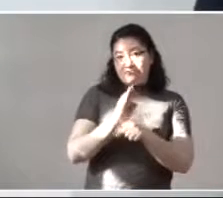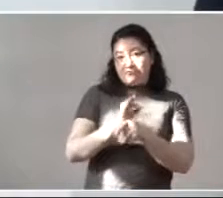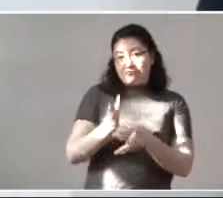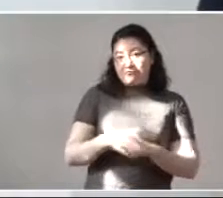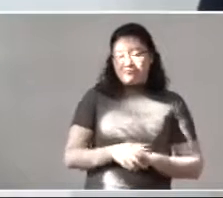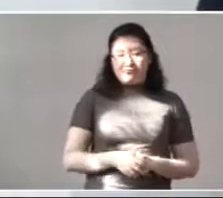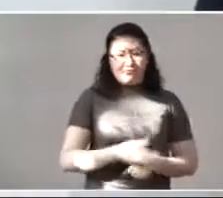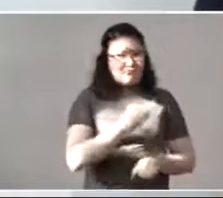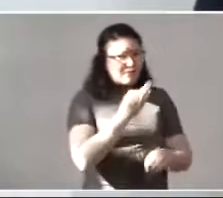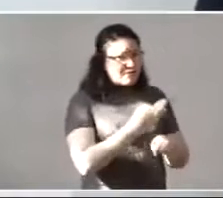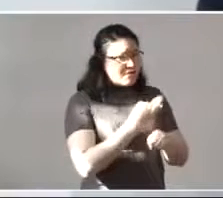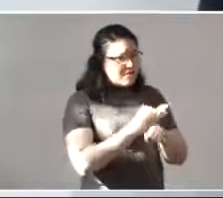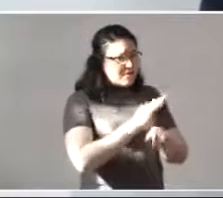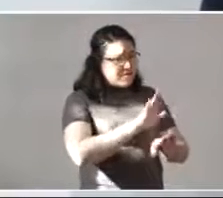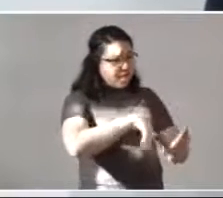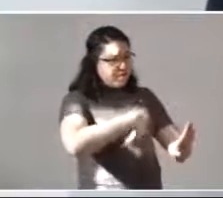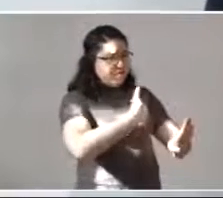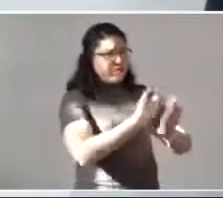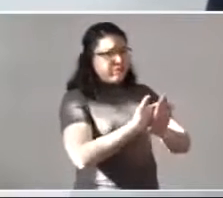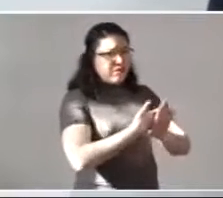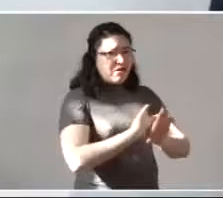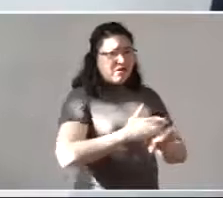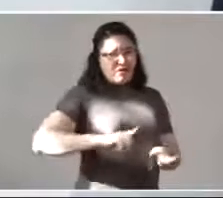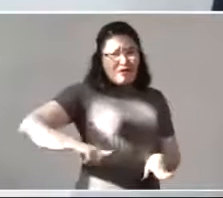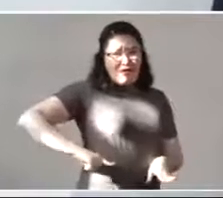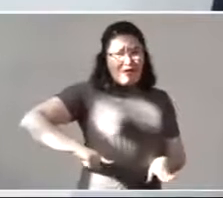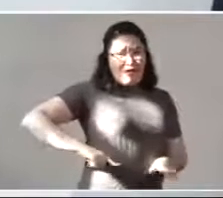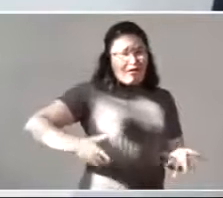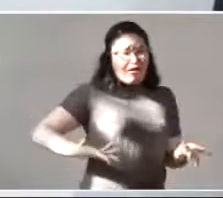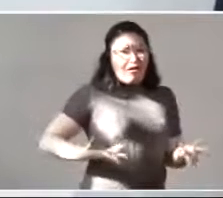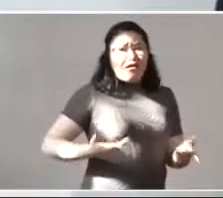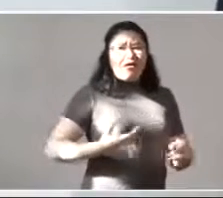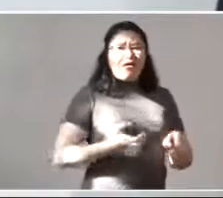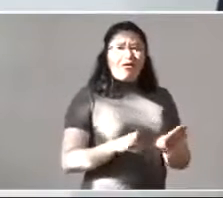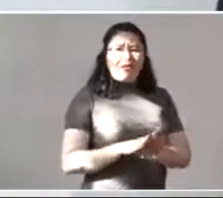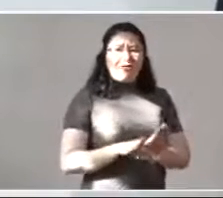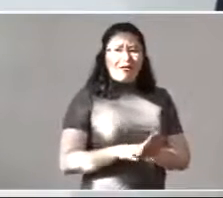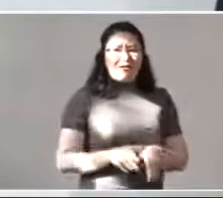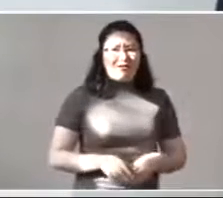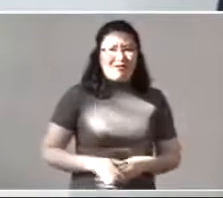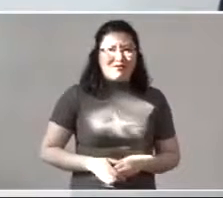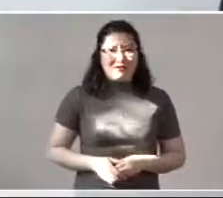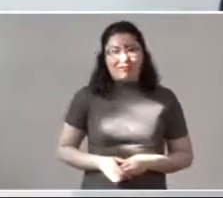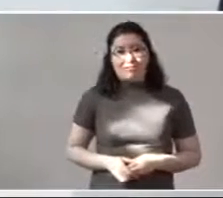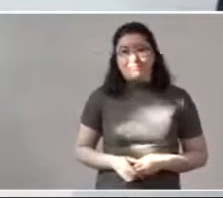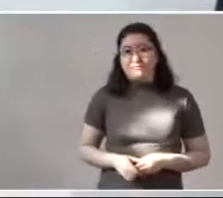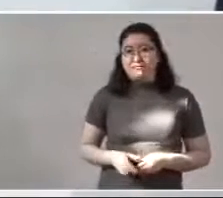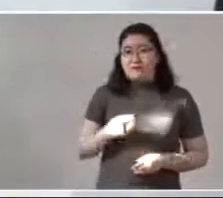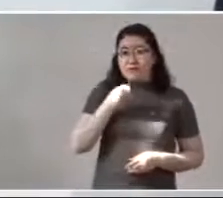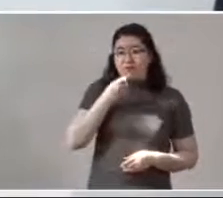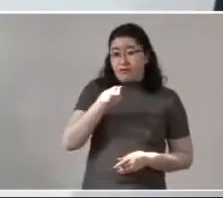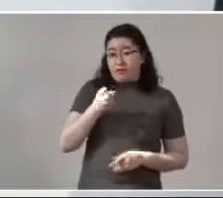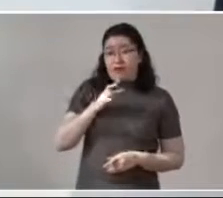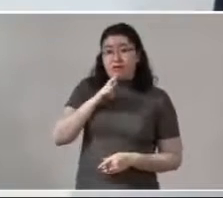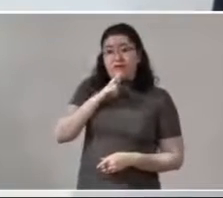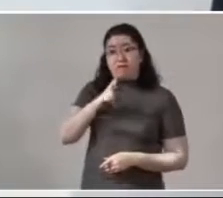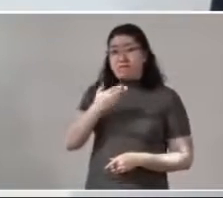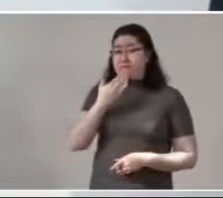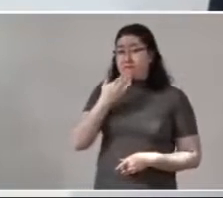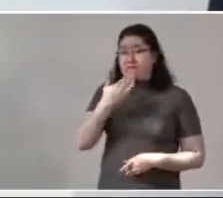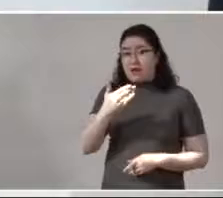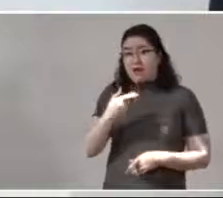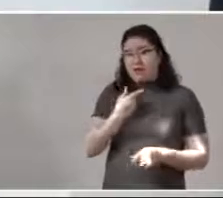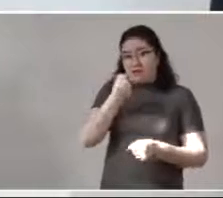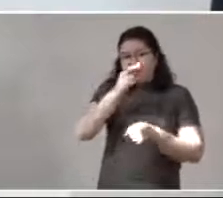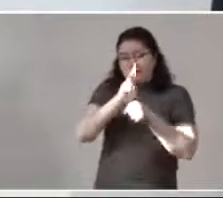atentado es una enfrenta al Estado mexicano, jefa de gobierno? Es resultado de un muy buen trabajo que ha realizado la Secretaría de